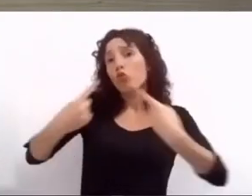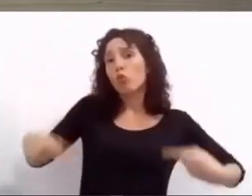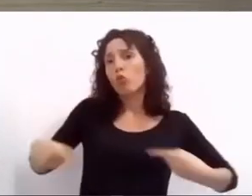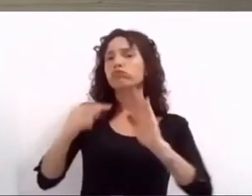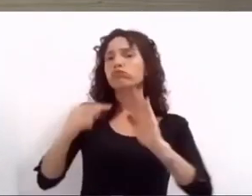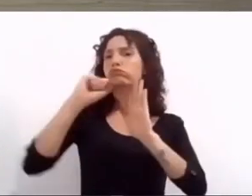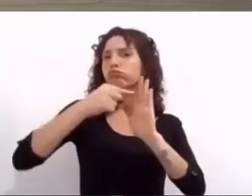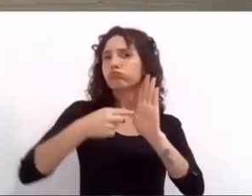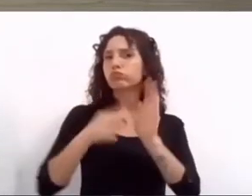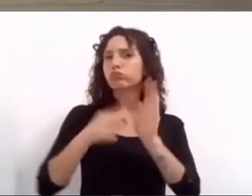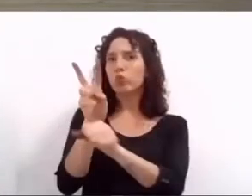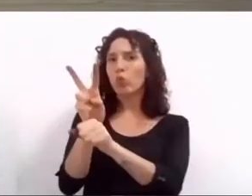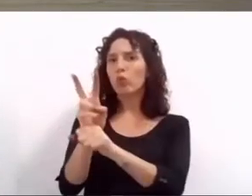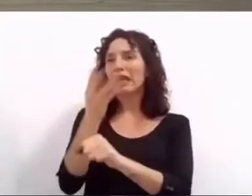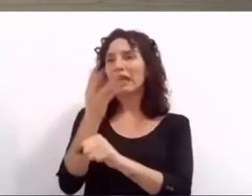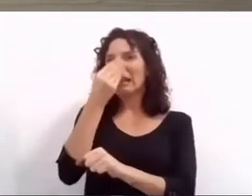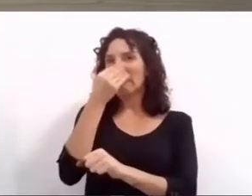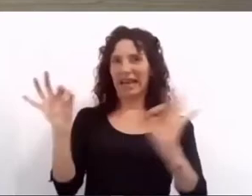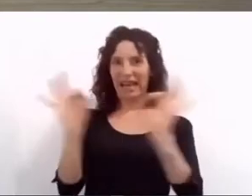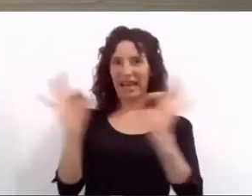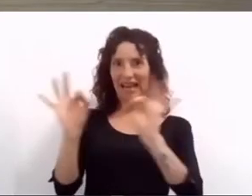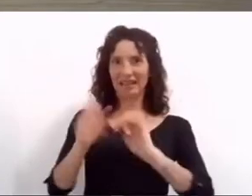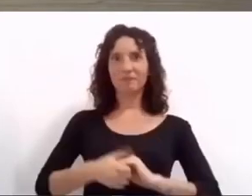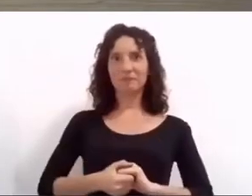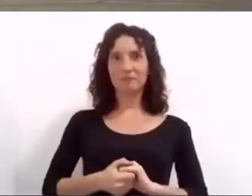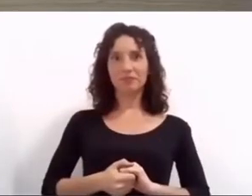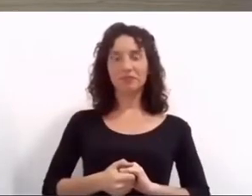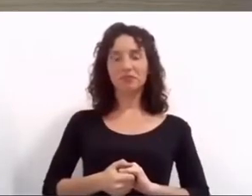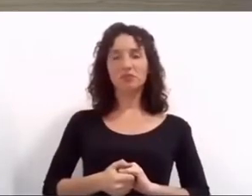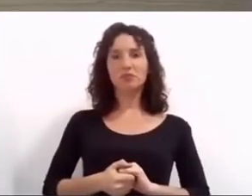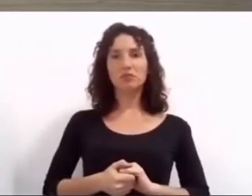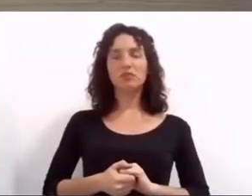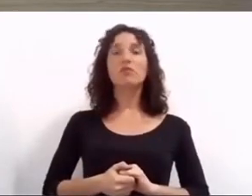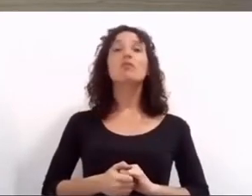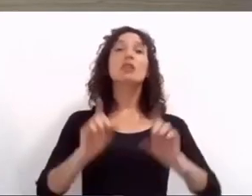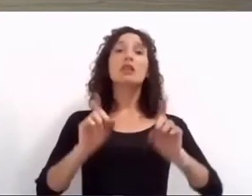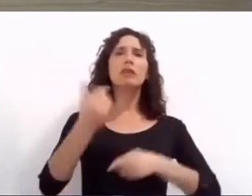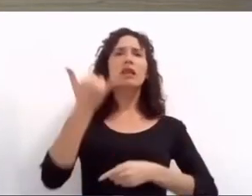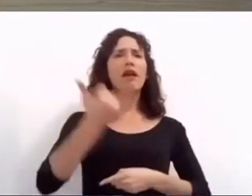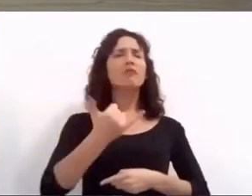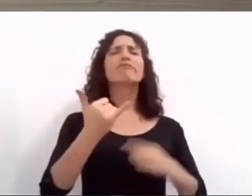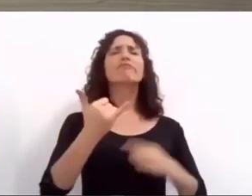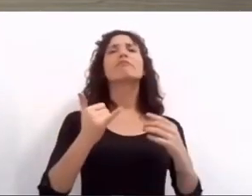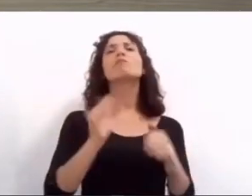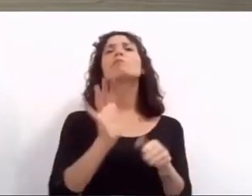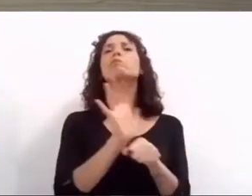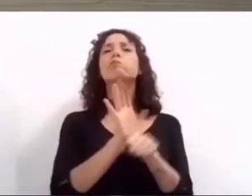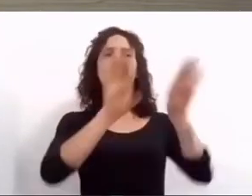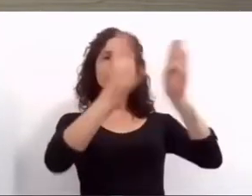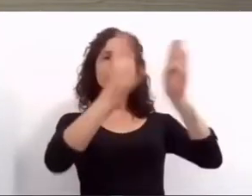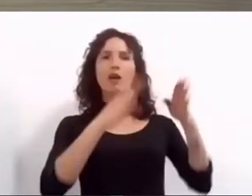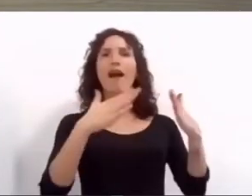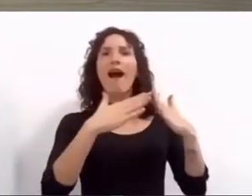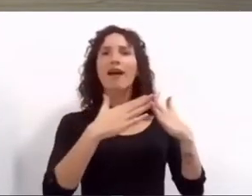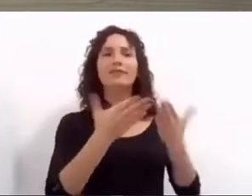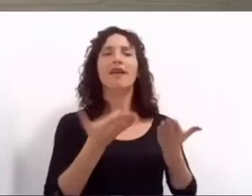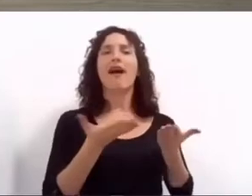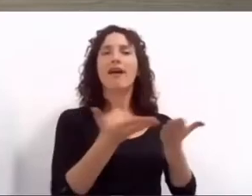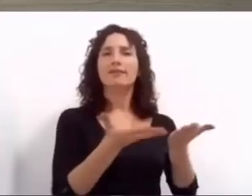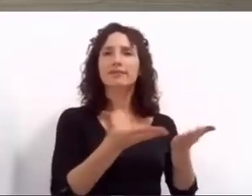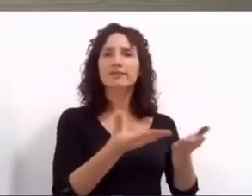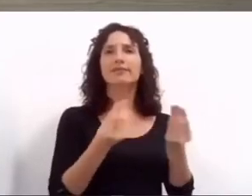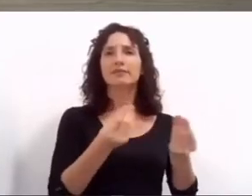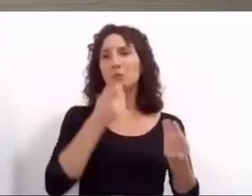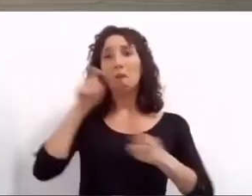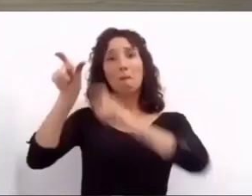convenio con organizaciones sociales de la ciudad para la creación de casas asistidas que alojarán a personas en situación de calle